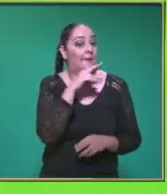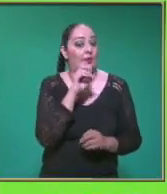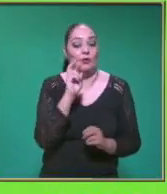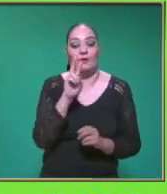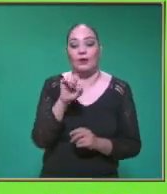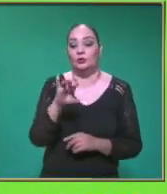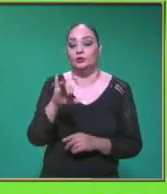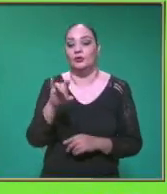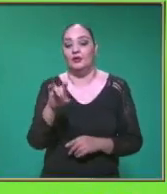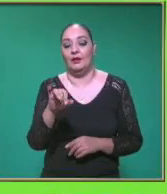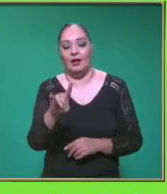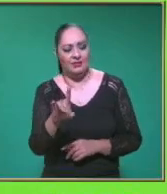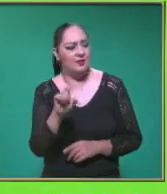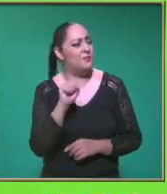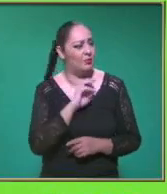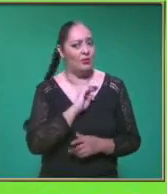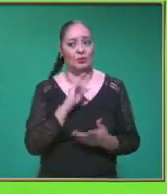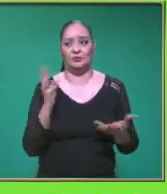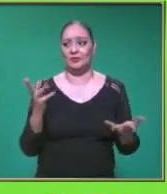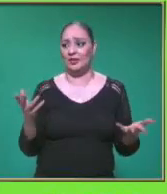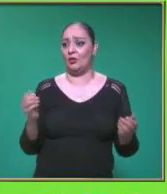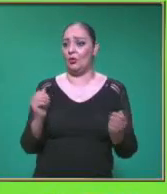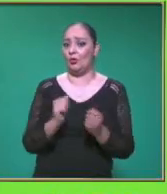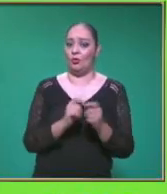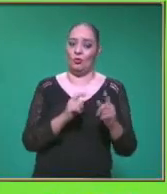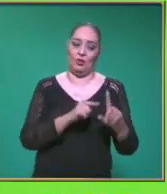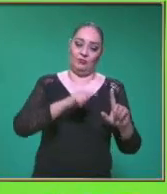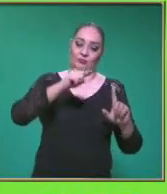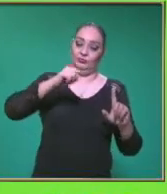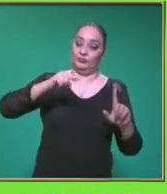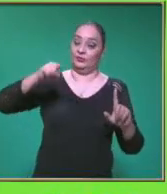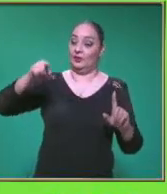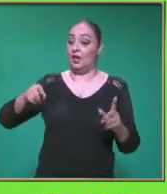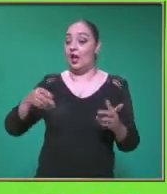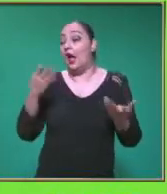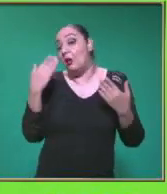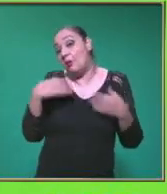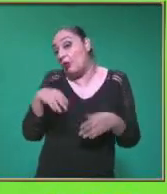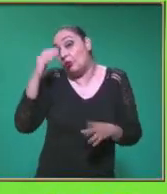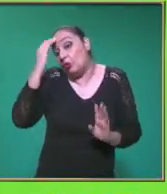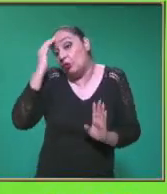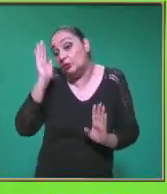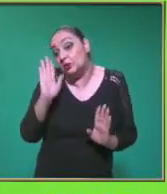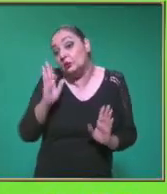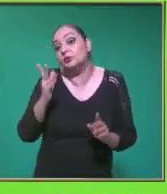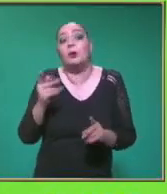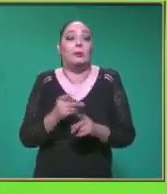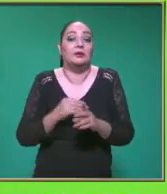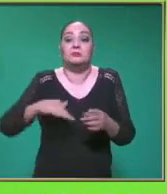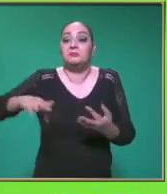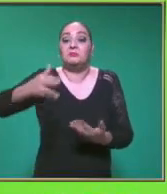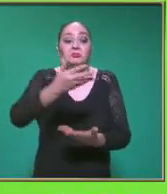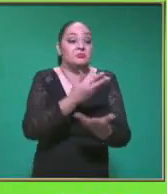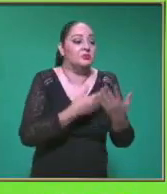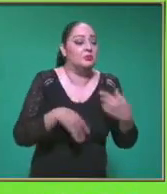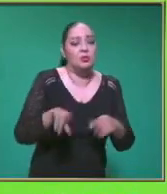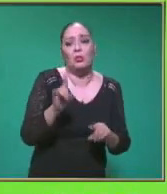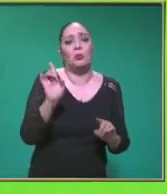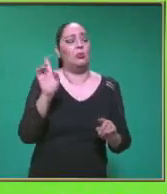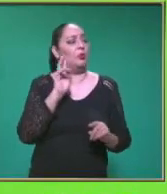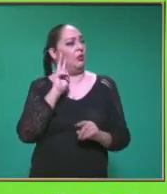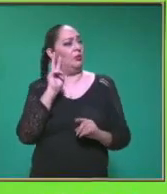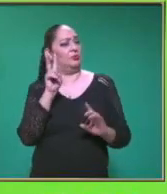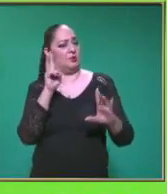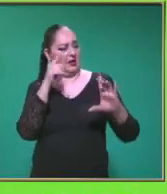También podemos hacerlo A través de una gráfica Sin conocer quizá El contexto Exactamente Solamente interpreta Esta gráfica Y podemos